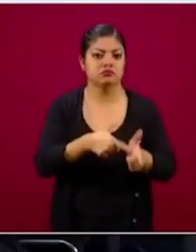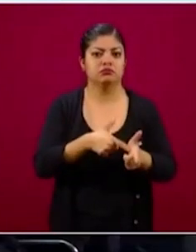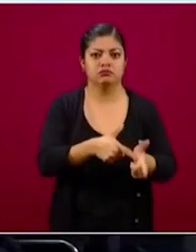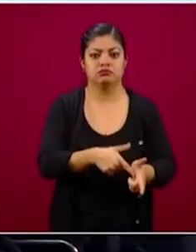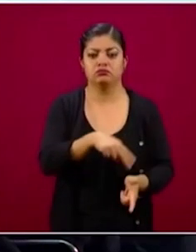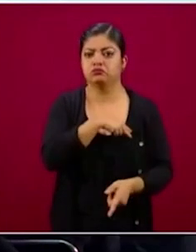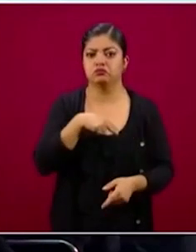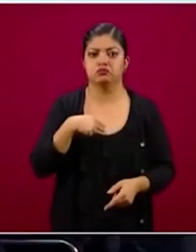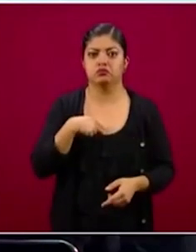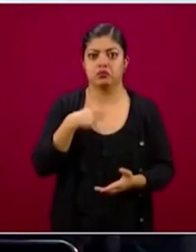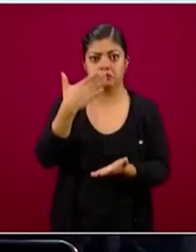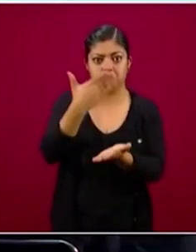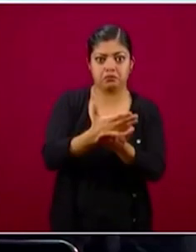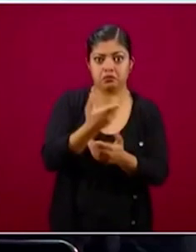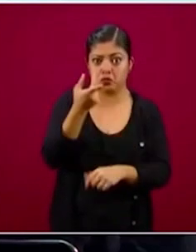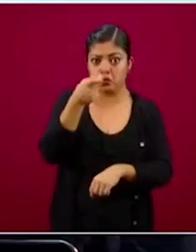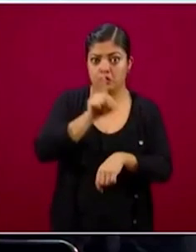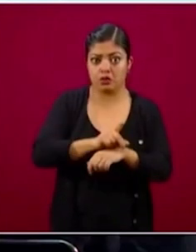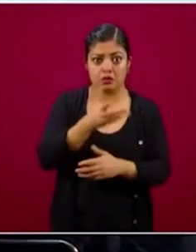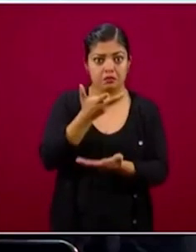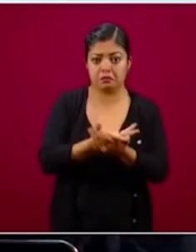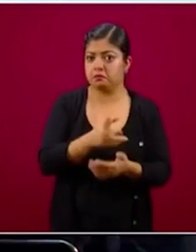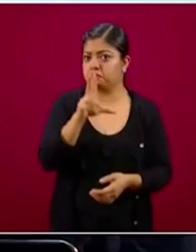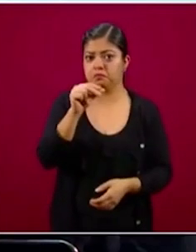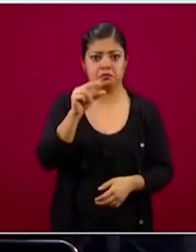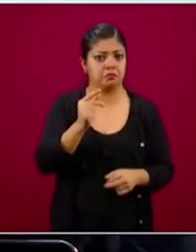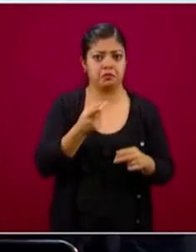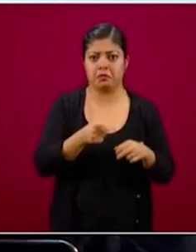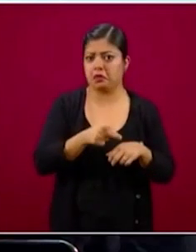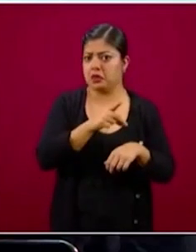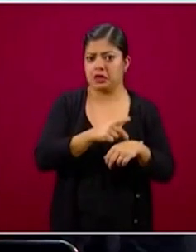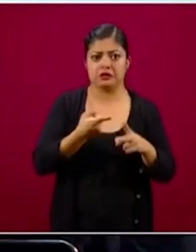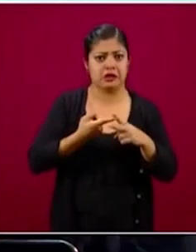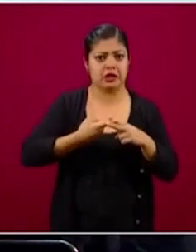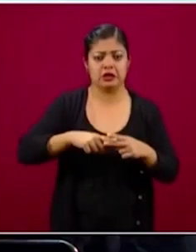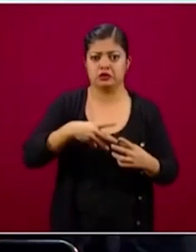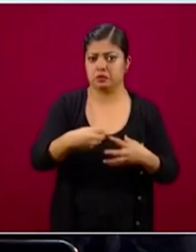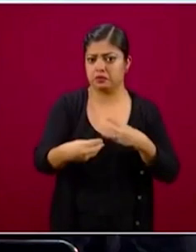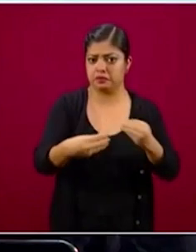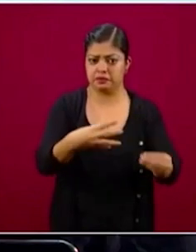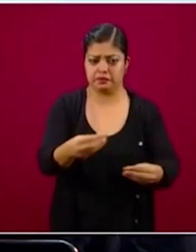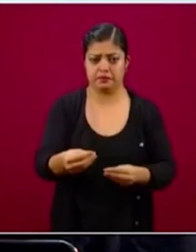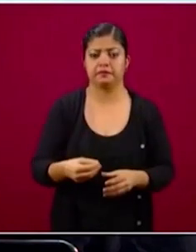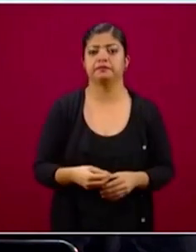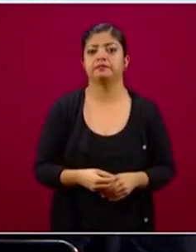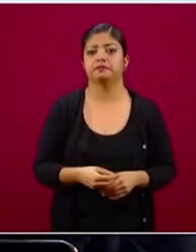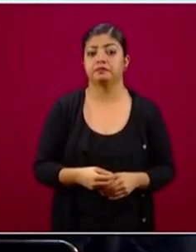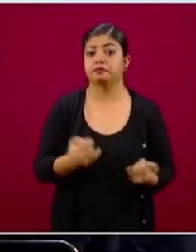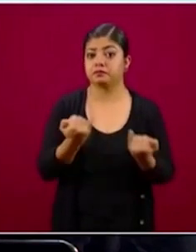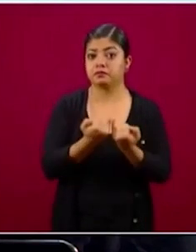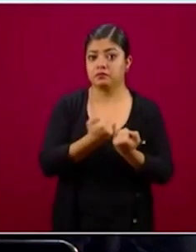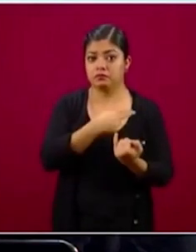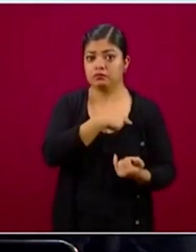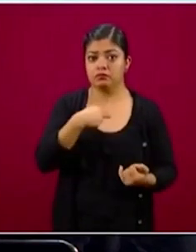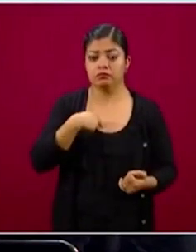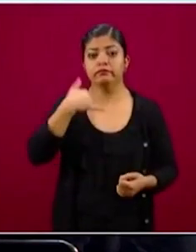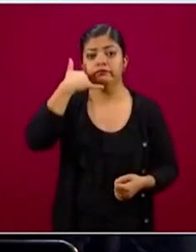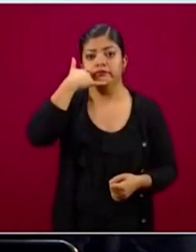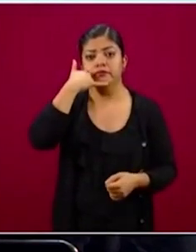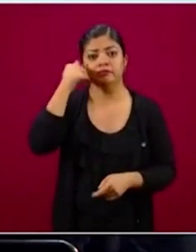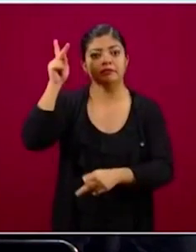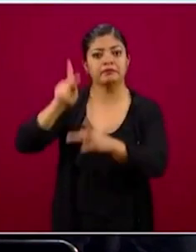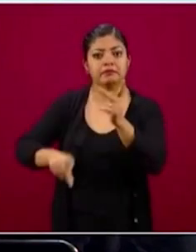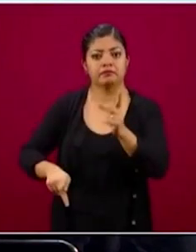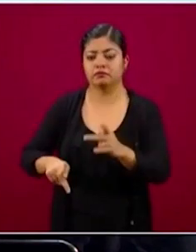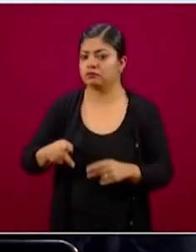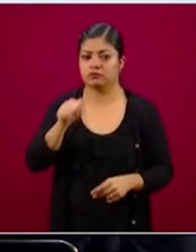No hemos parado un solo día desde el inicio de la pandemia y no ha parado tampoco nuestra central telefónica y todo